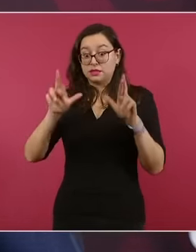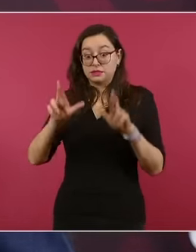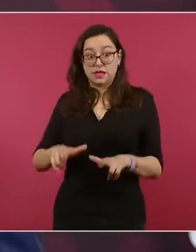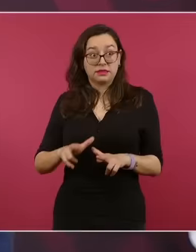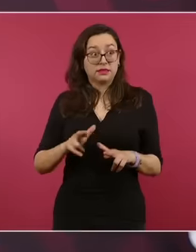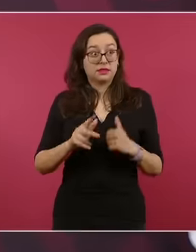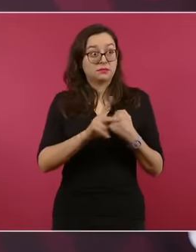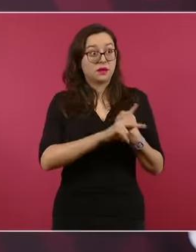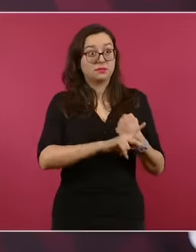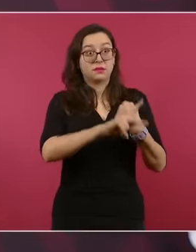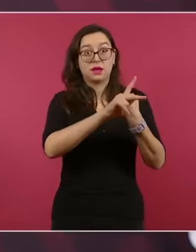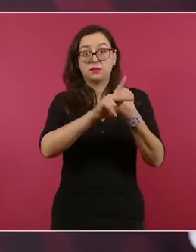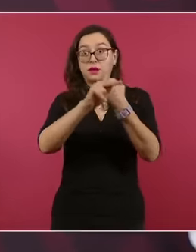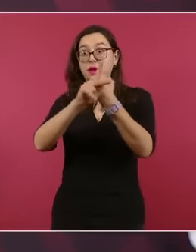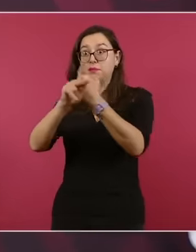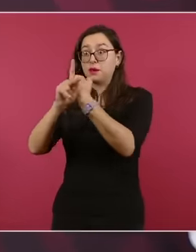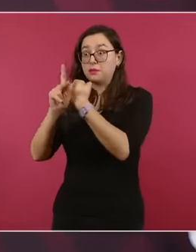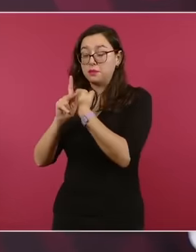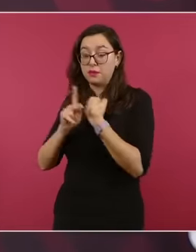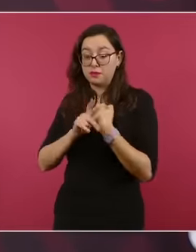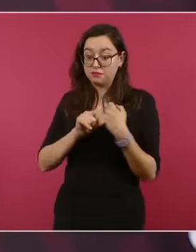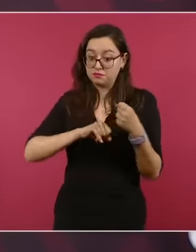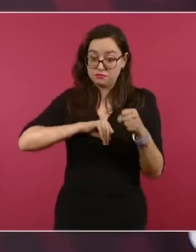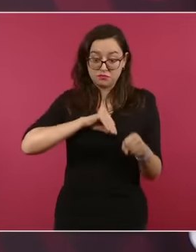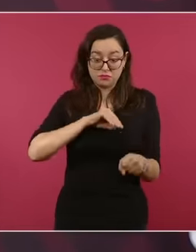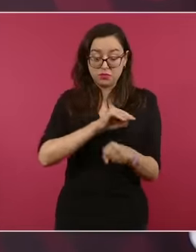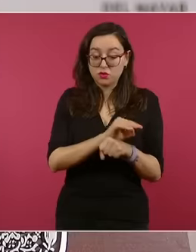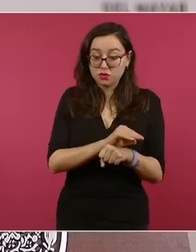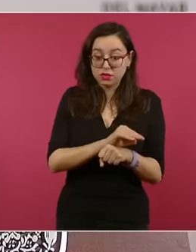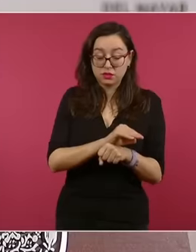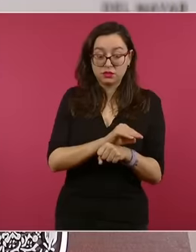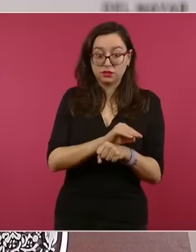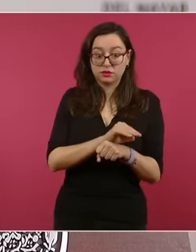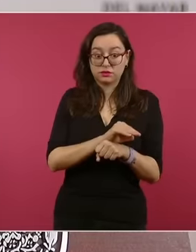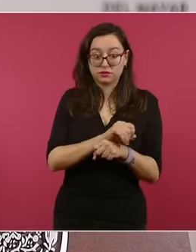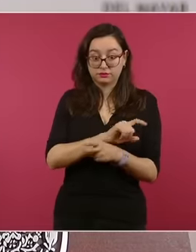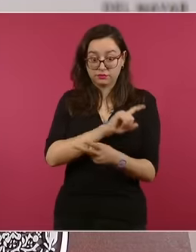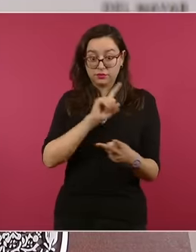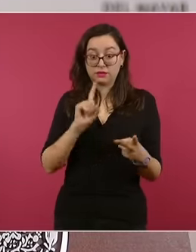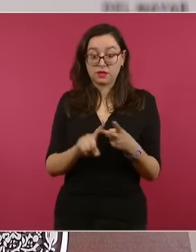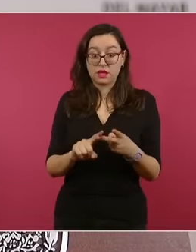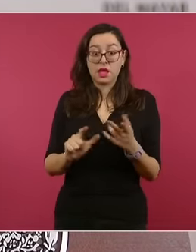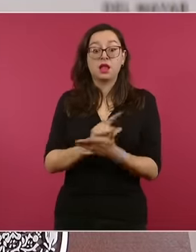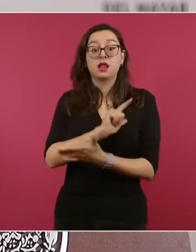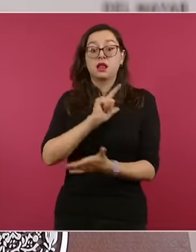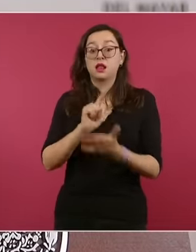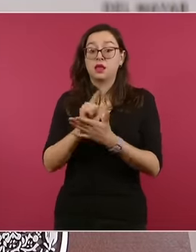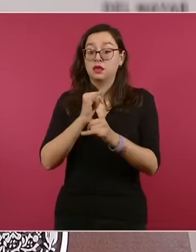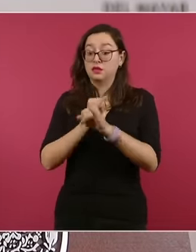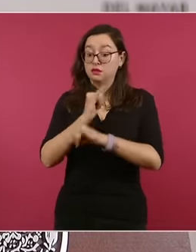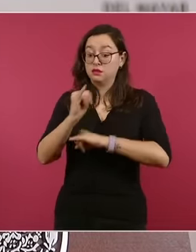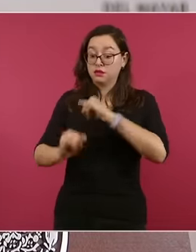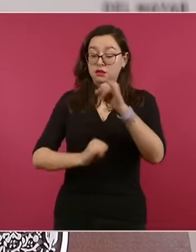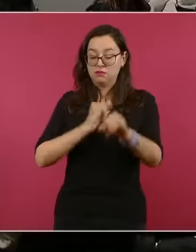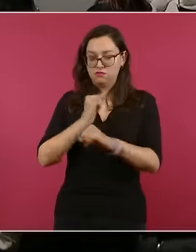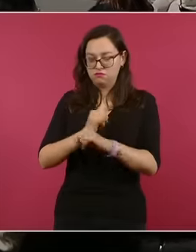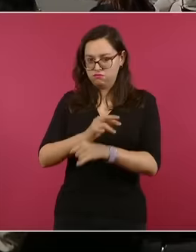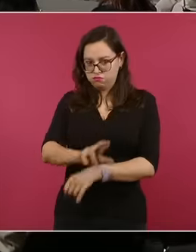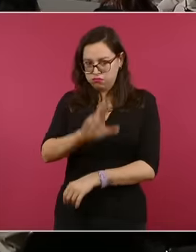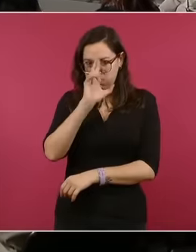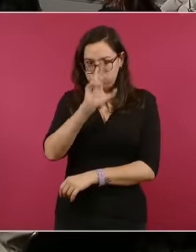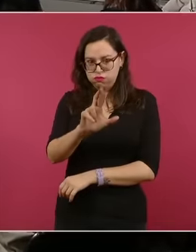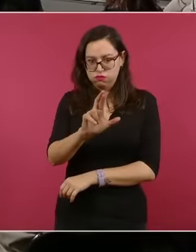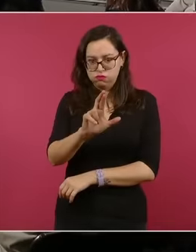valer, reforzar el derecho internacional. De ahí